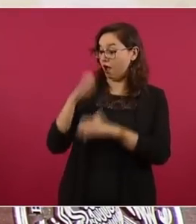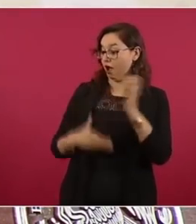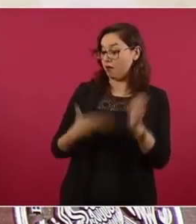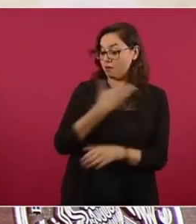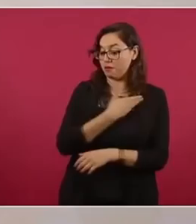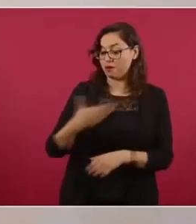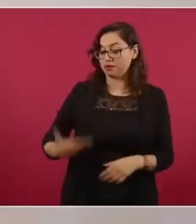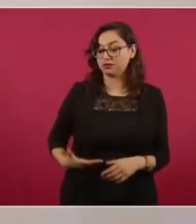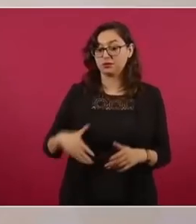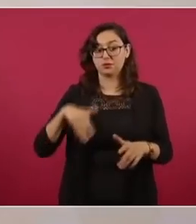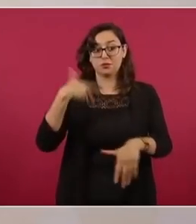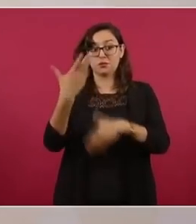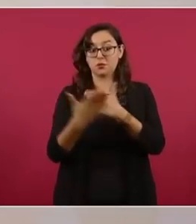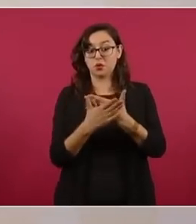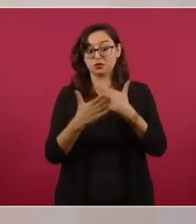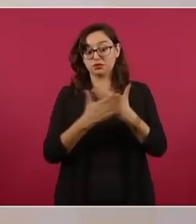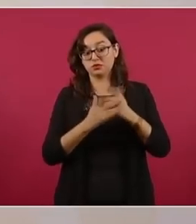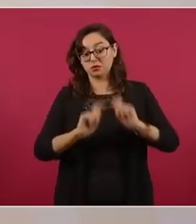Eso es lo que yo espero.